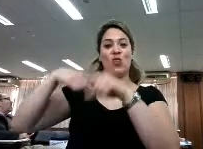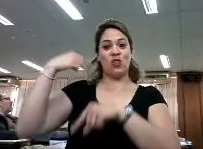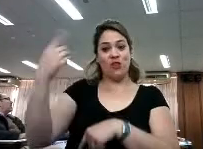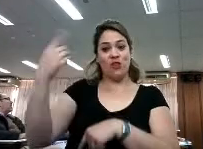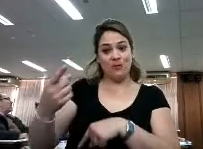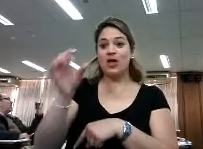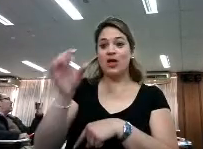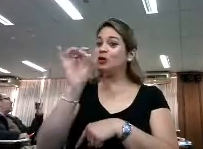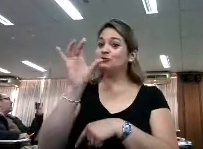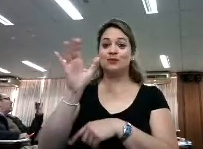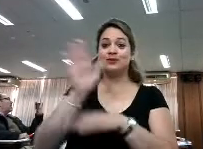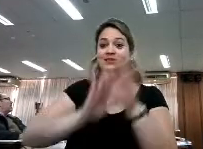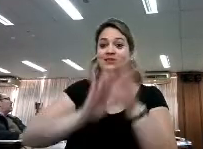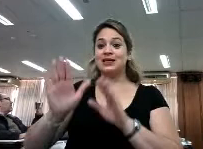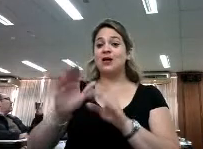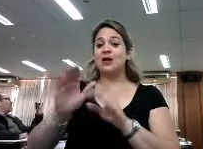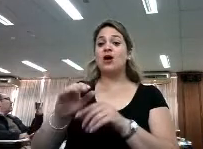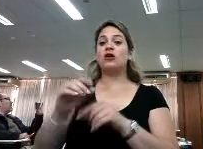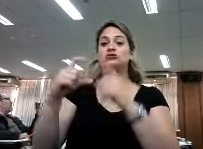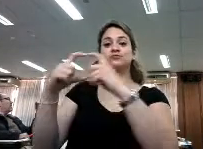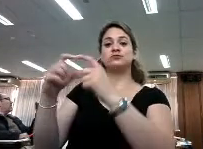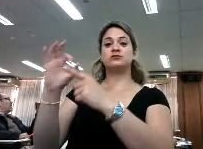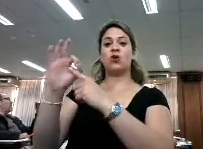formato QR.